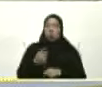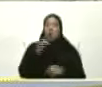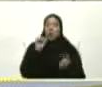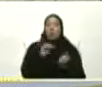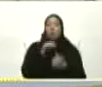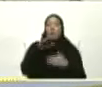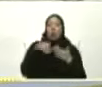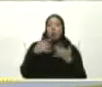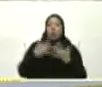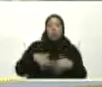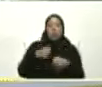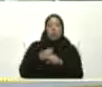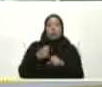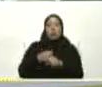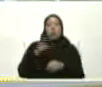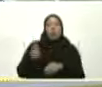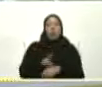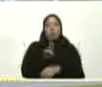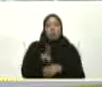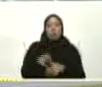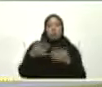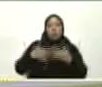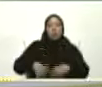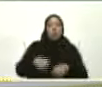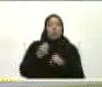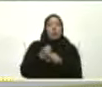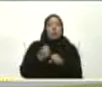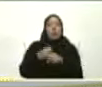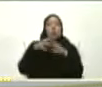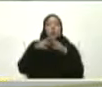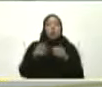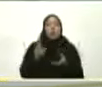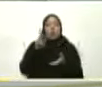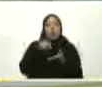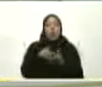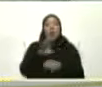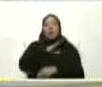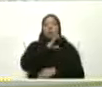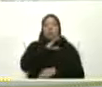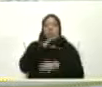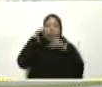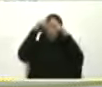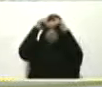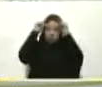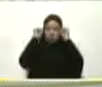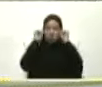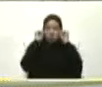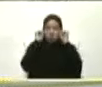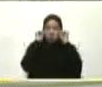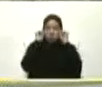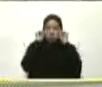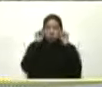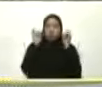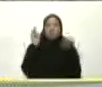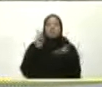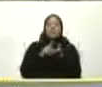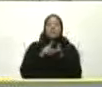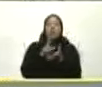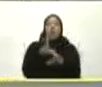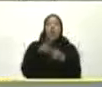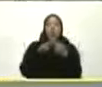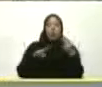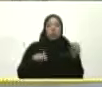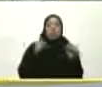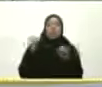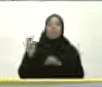mostrar Todo lo que se hizo En el edificio De ingeniería Toda la parte De enfermería Ahora Tenemos el compromiso